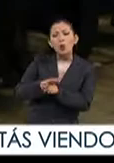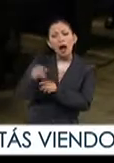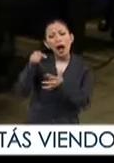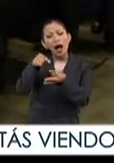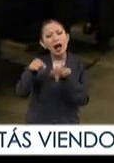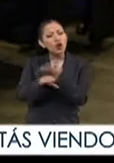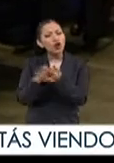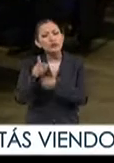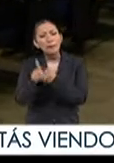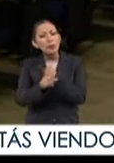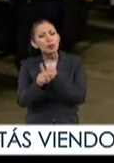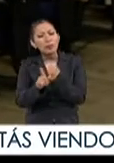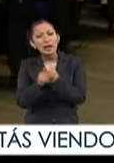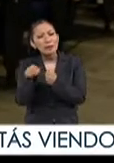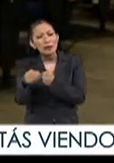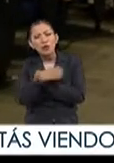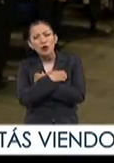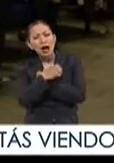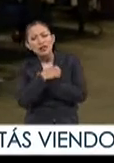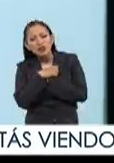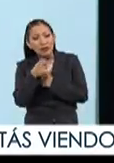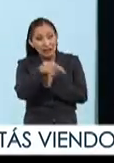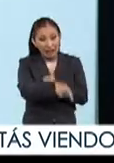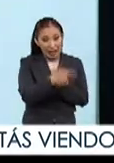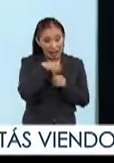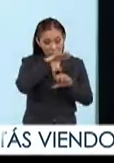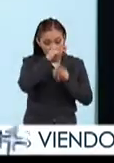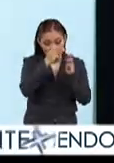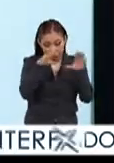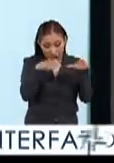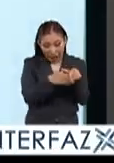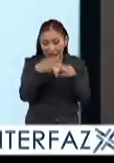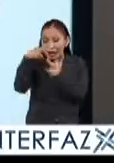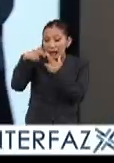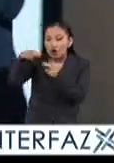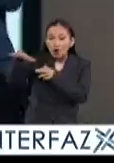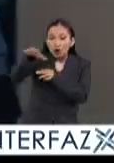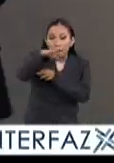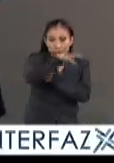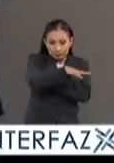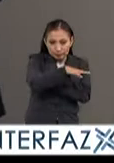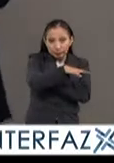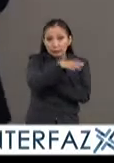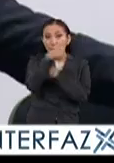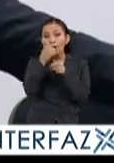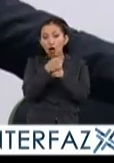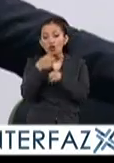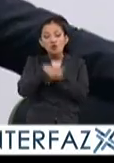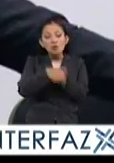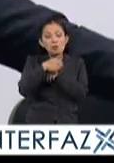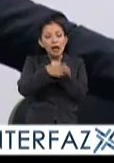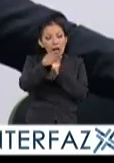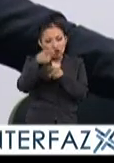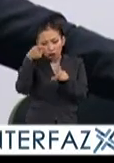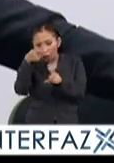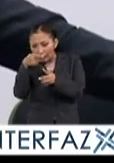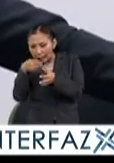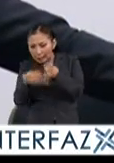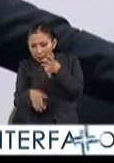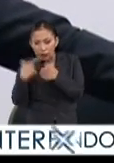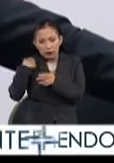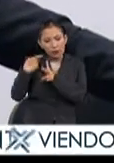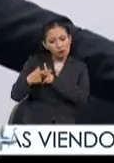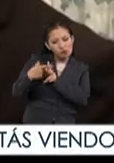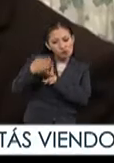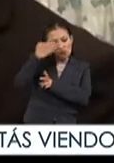punto se encuentra la situación educativa, tanto de manera global como regional, a través de indicadores, objetivos y